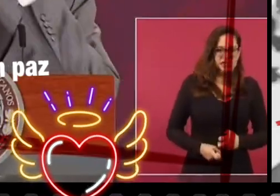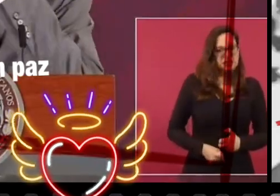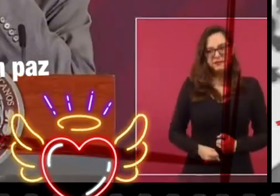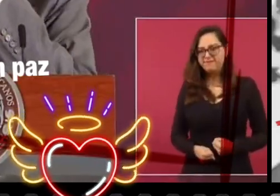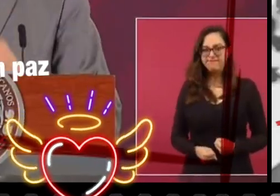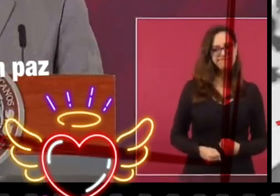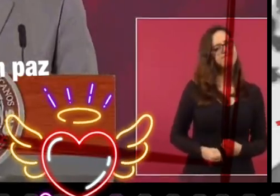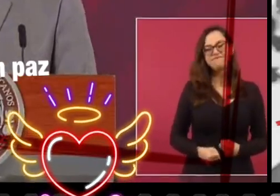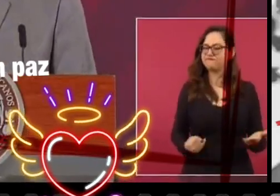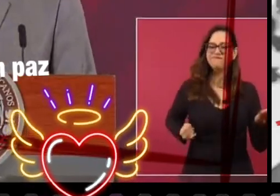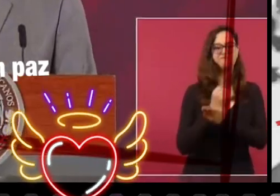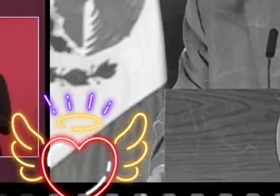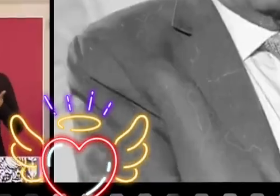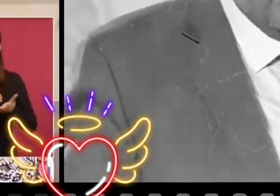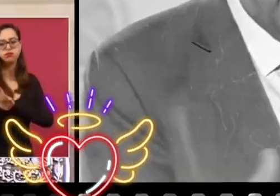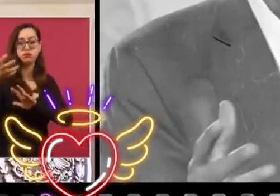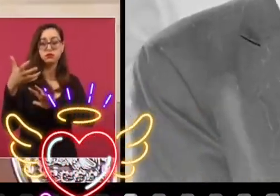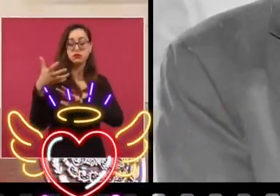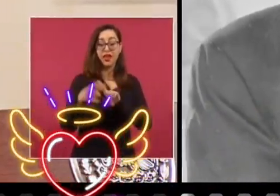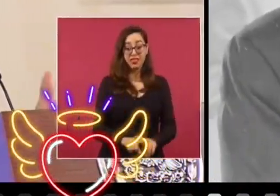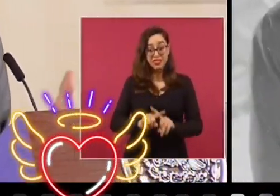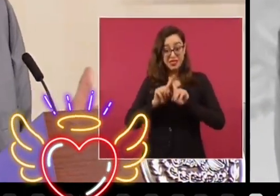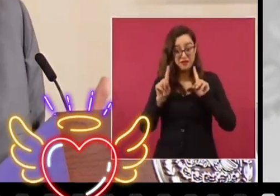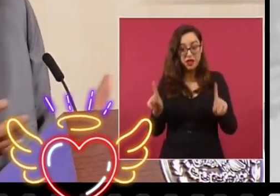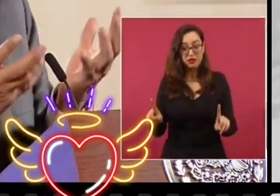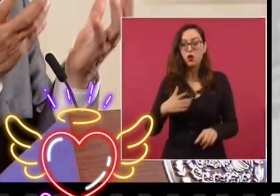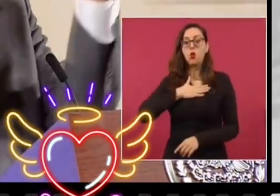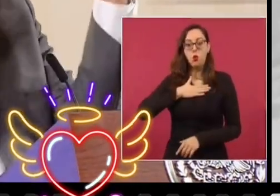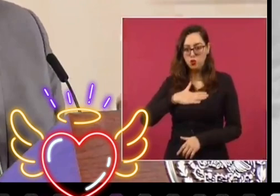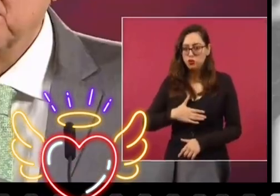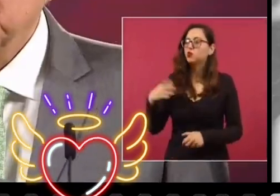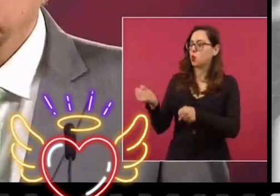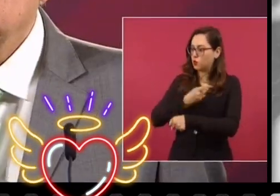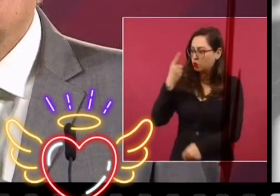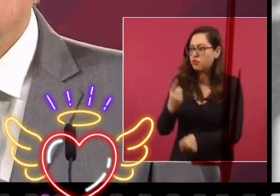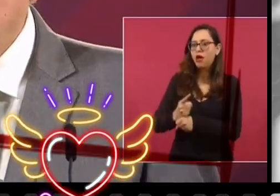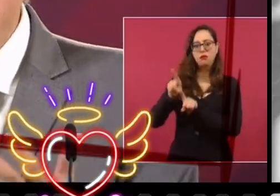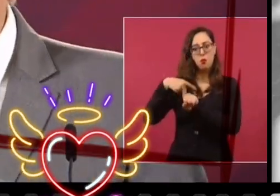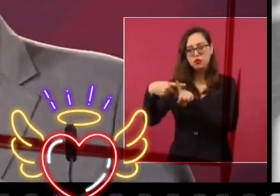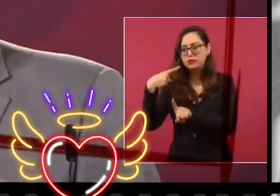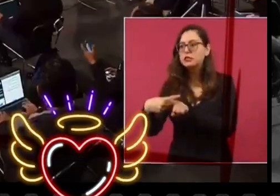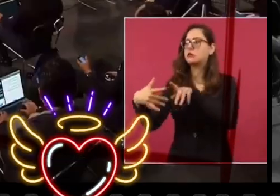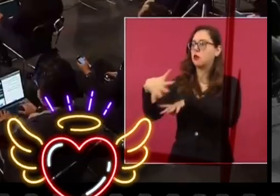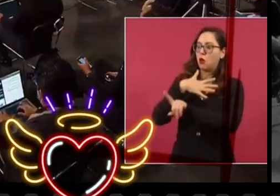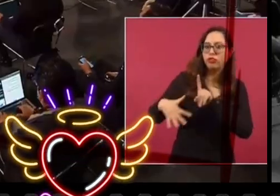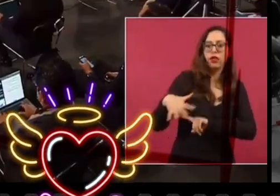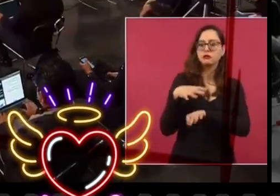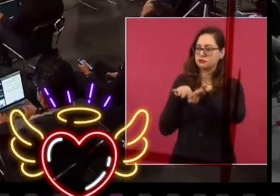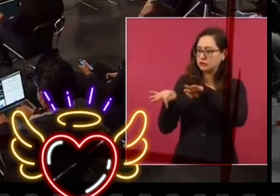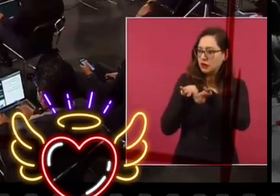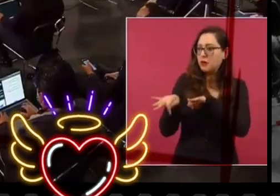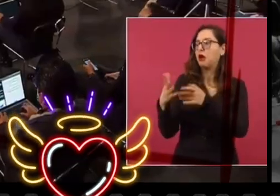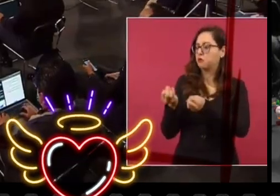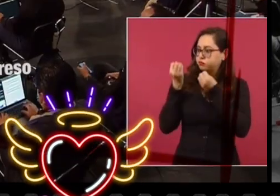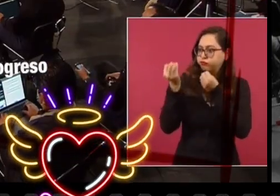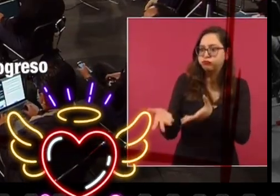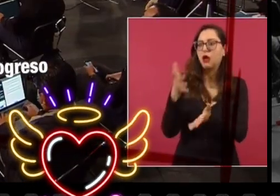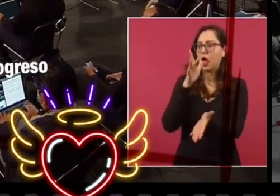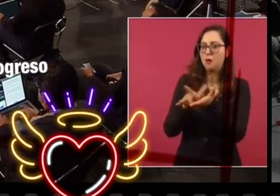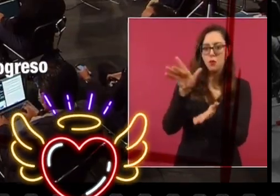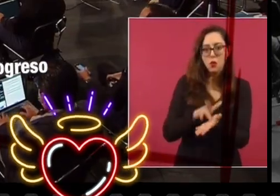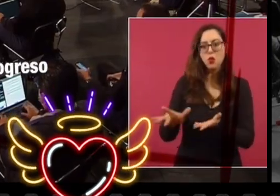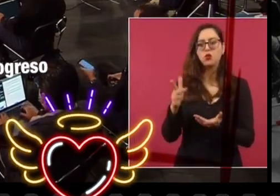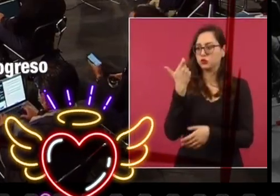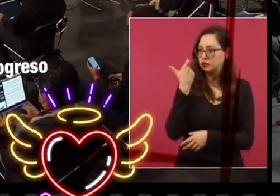tentados a tomar el camino de las conductas antisociales. Pero si hay esperanza de salir adelante con trabajo, con